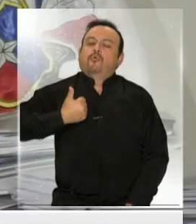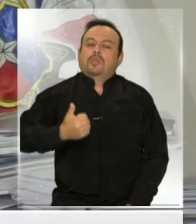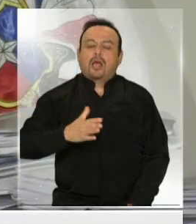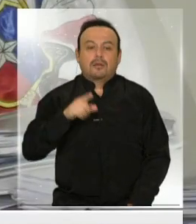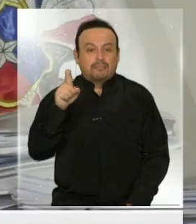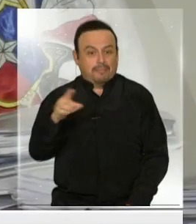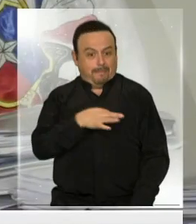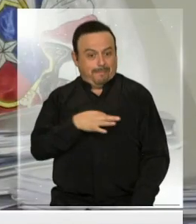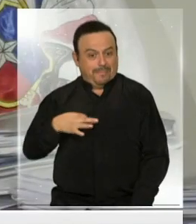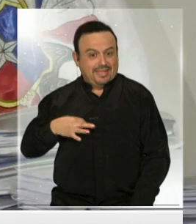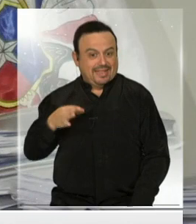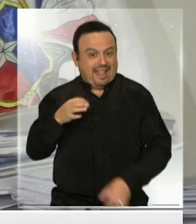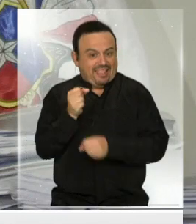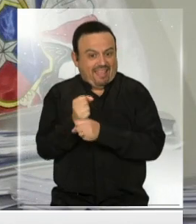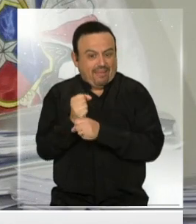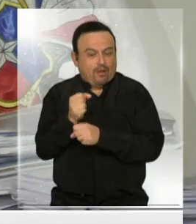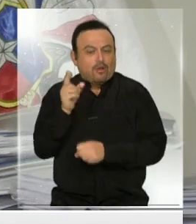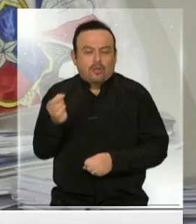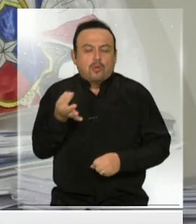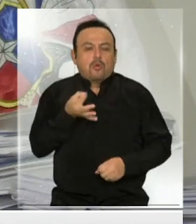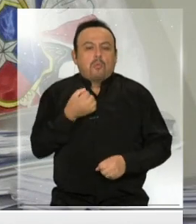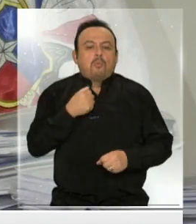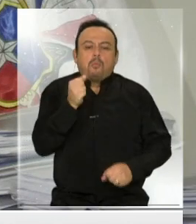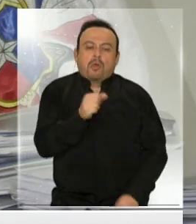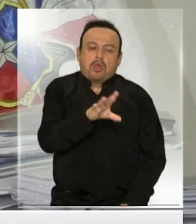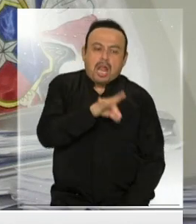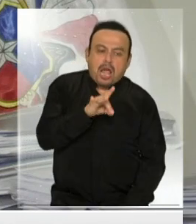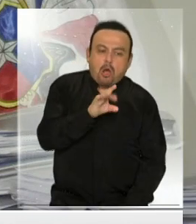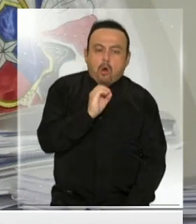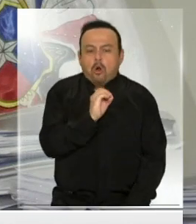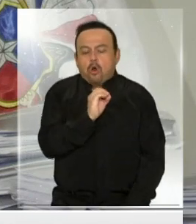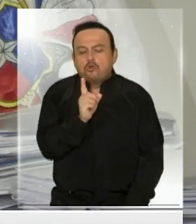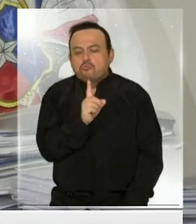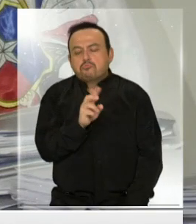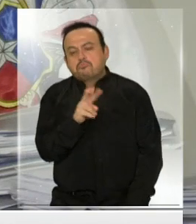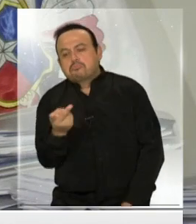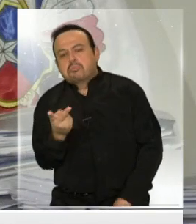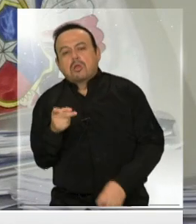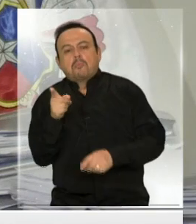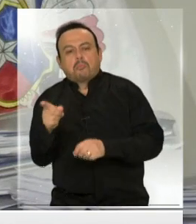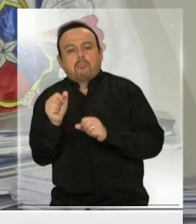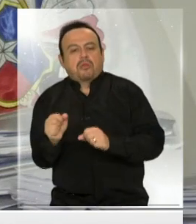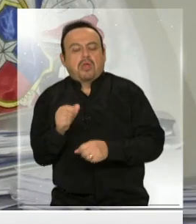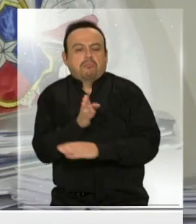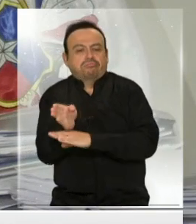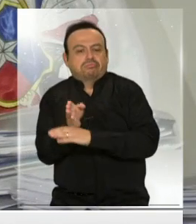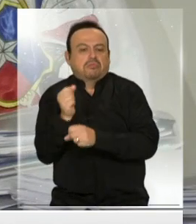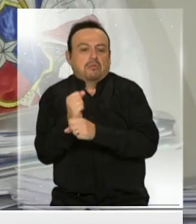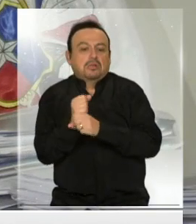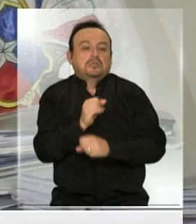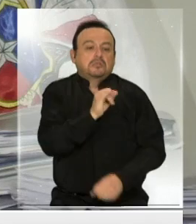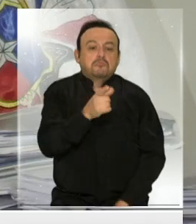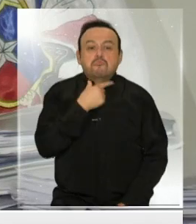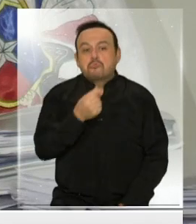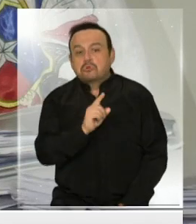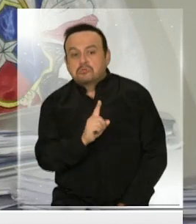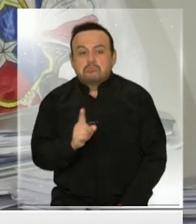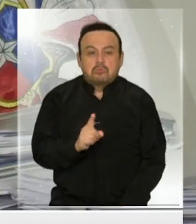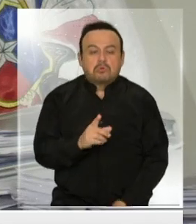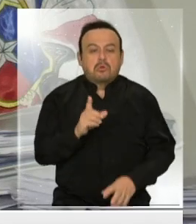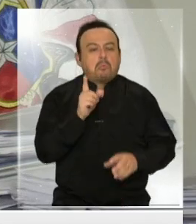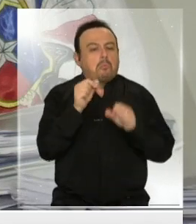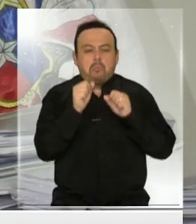decía la Ministra, en cualquier minuto se puede, cierto, echar atrás y volver a la modalidad original si no le gustó y se tiene que poder